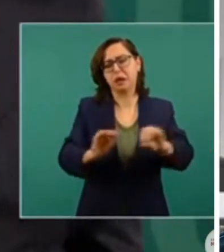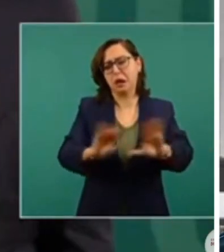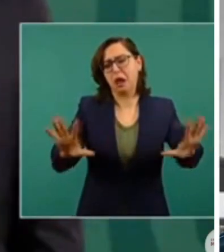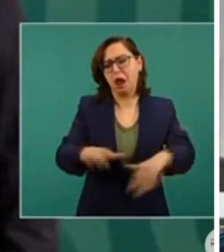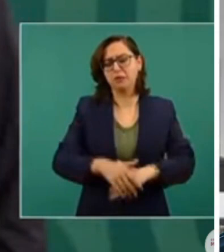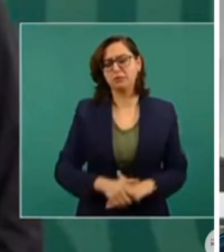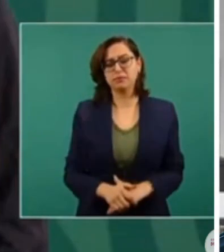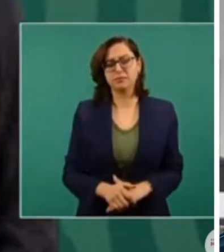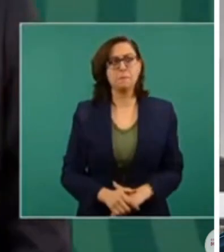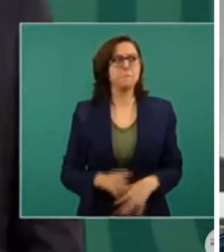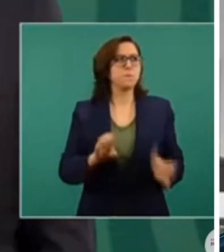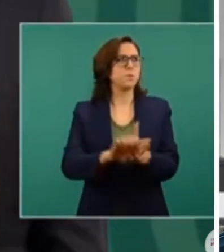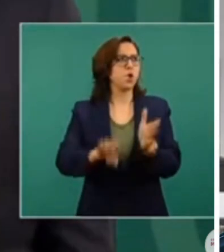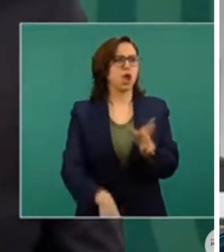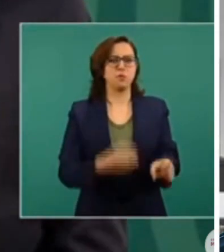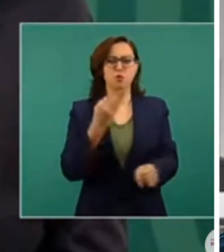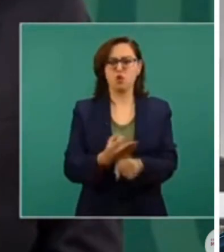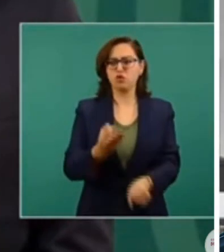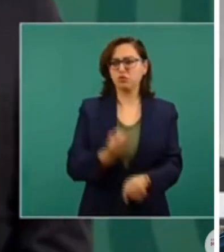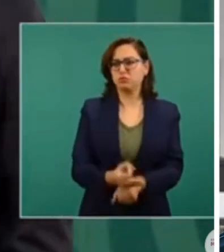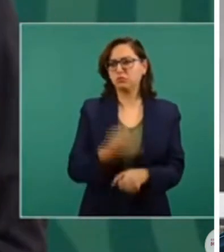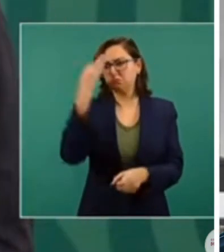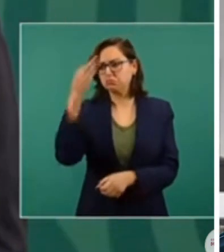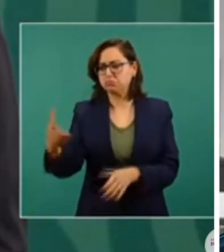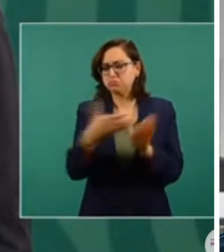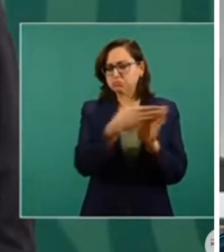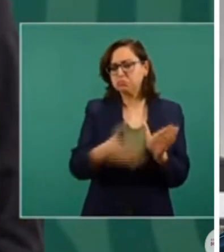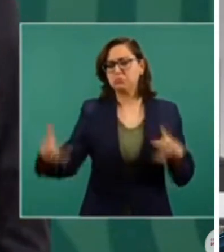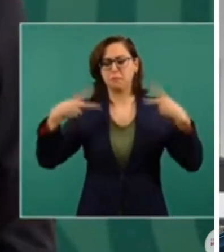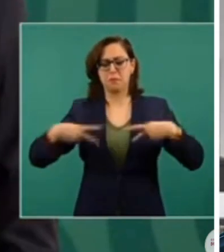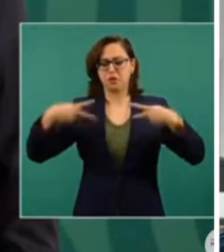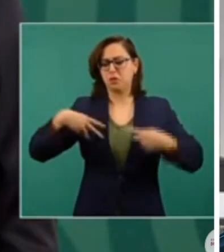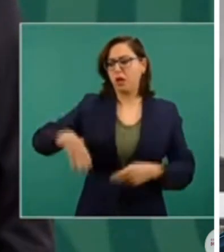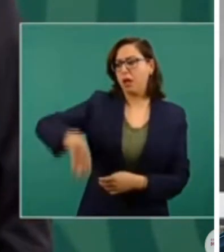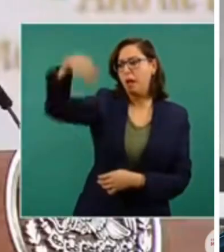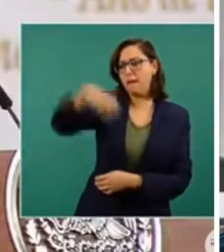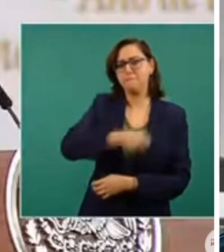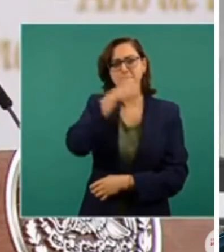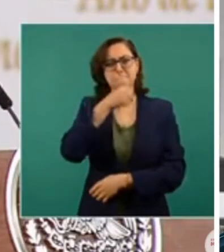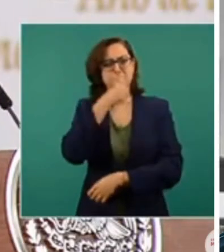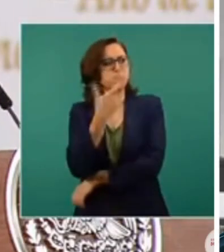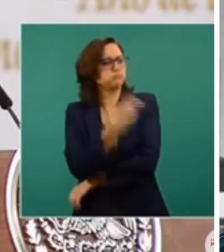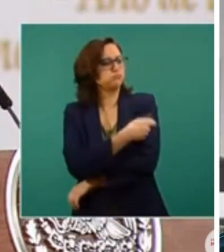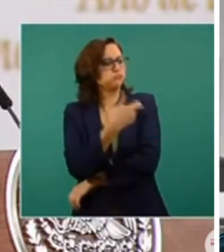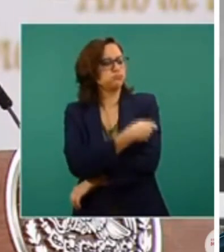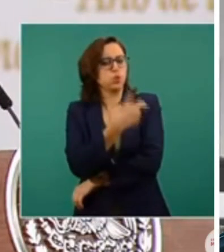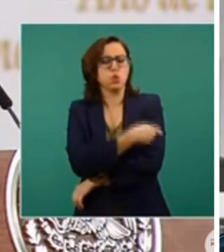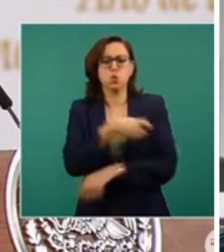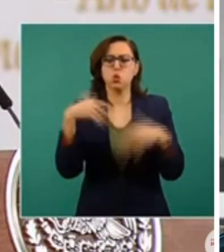buena, noble, es una